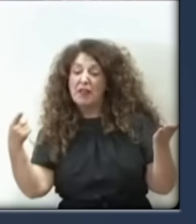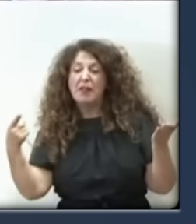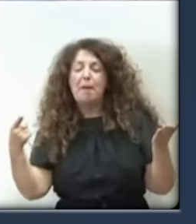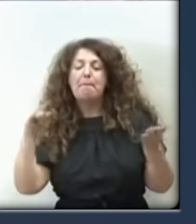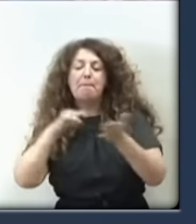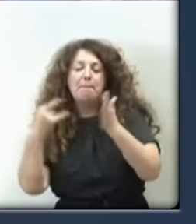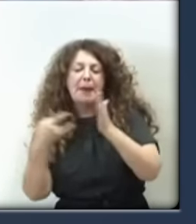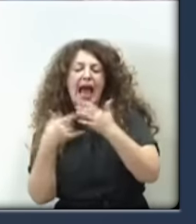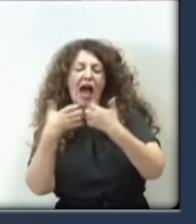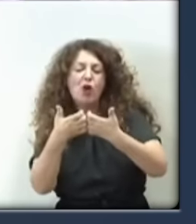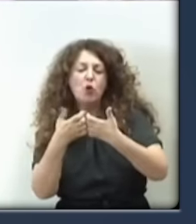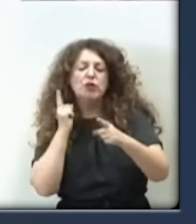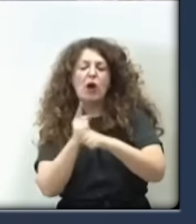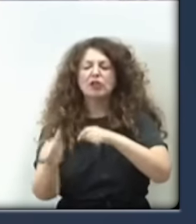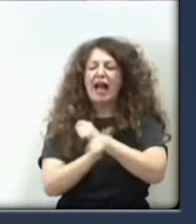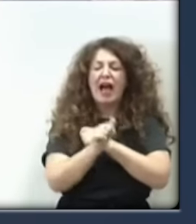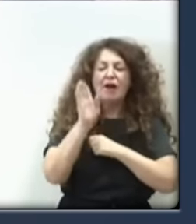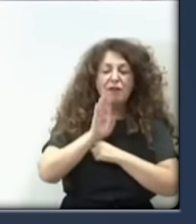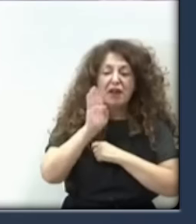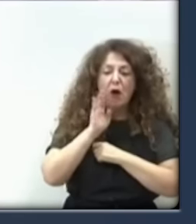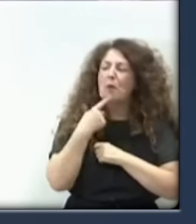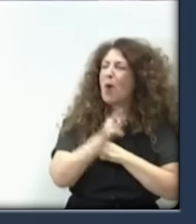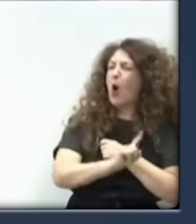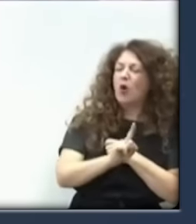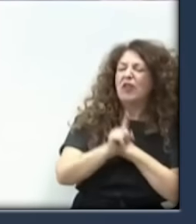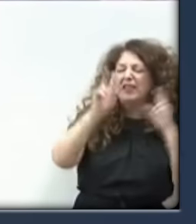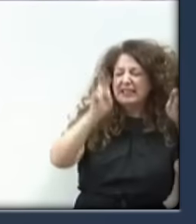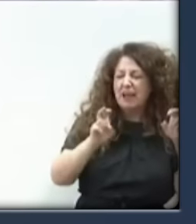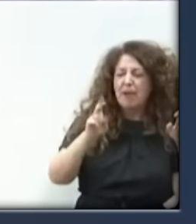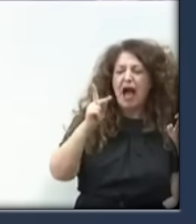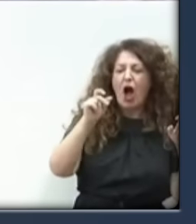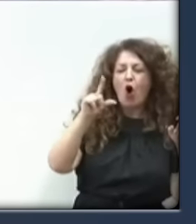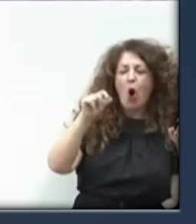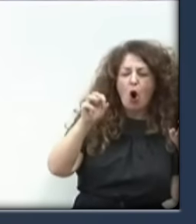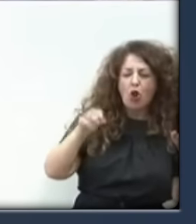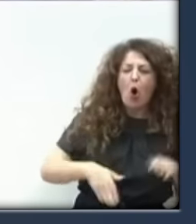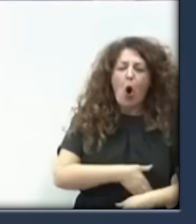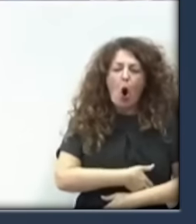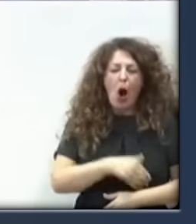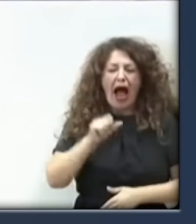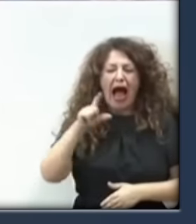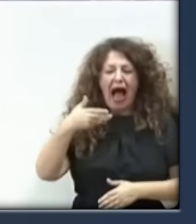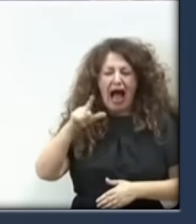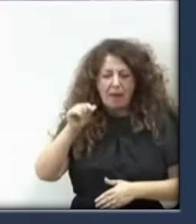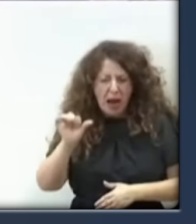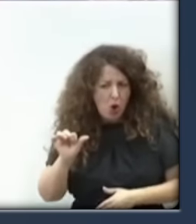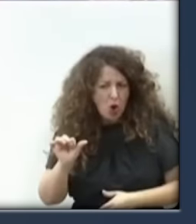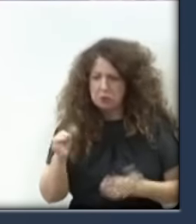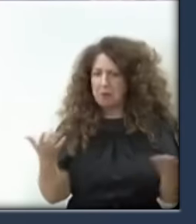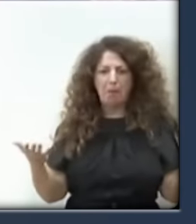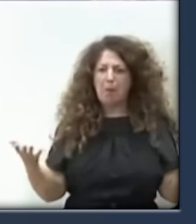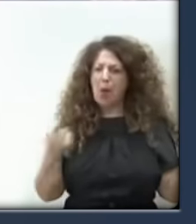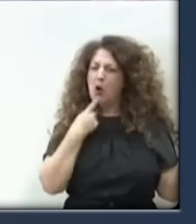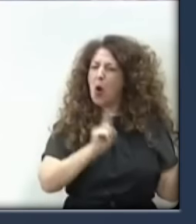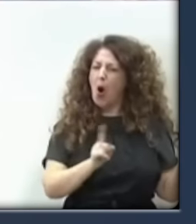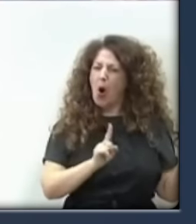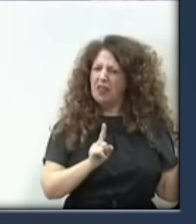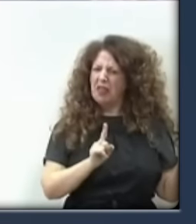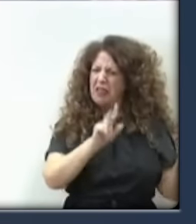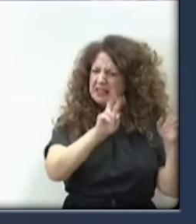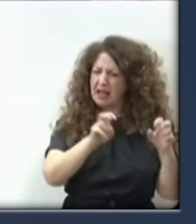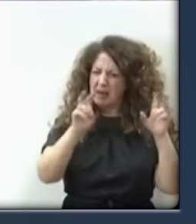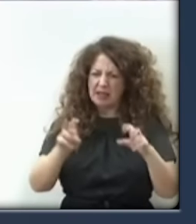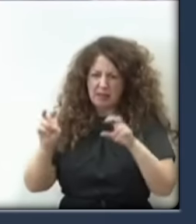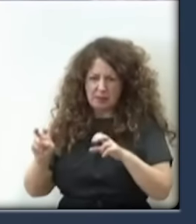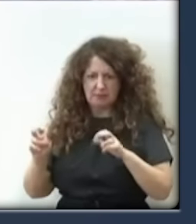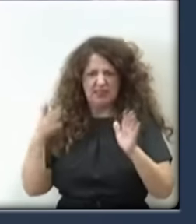lo que ha aflorado. ¿Sabe lo que no ha aflorado? No ha aflorado el dinero del Coldo, no ha aflorado el dinero de Ábalos, no ha aflorado el dinero de Aldama, no ha aflorado el espectacular crecimiento